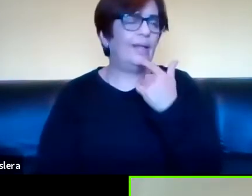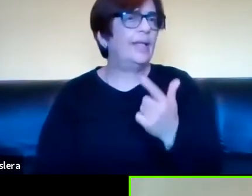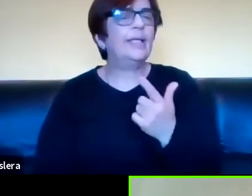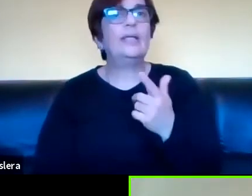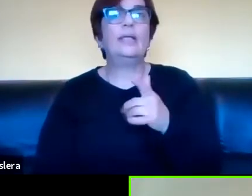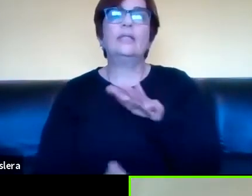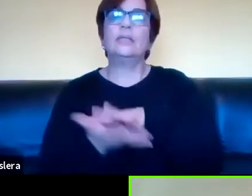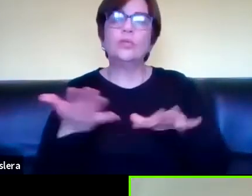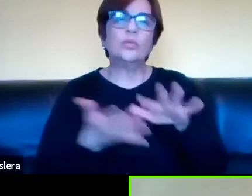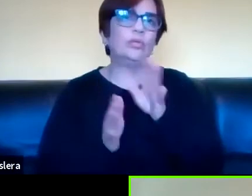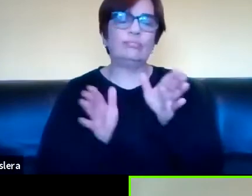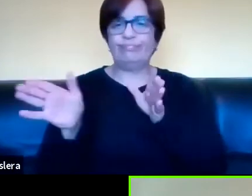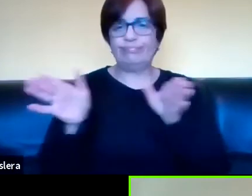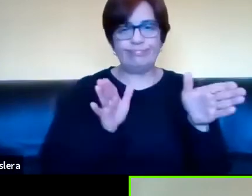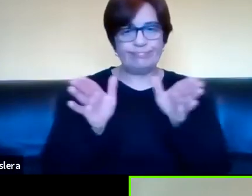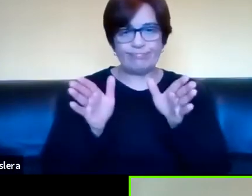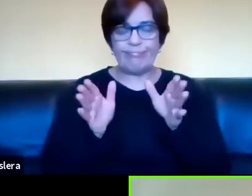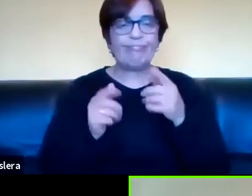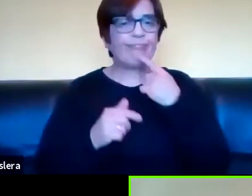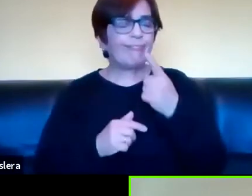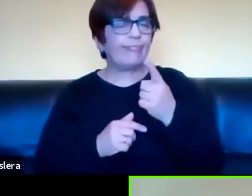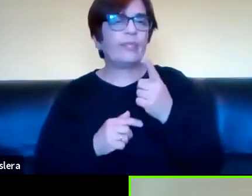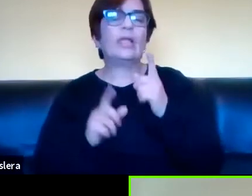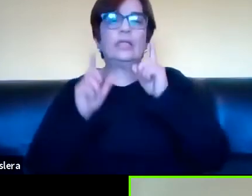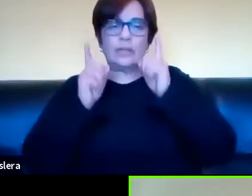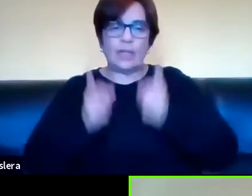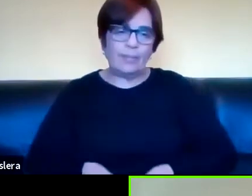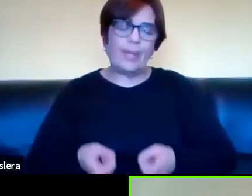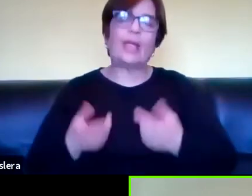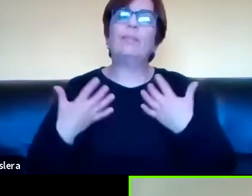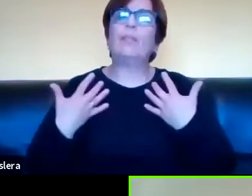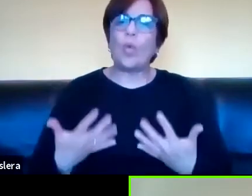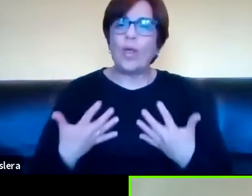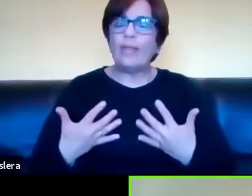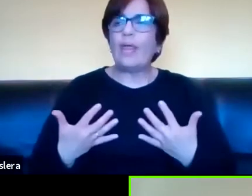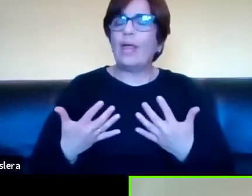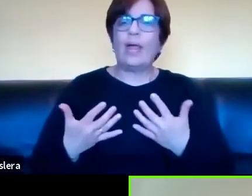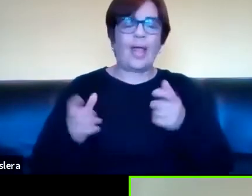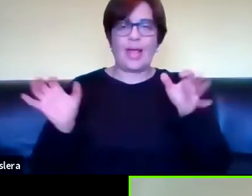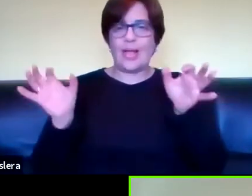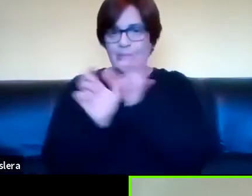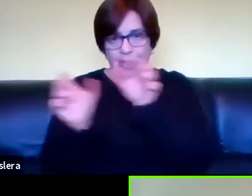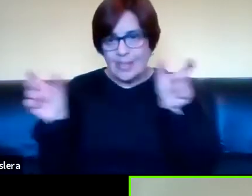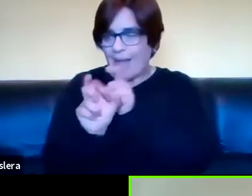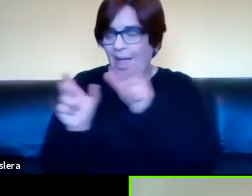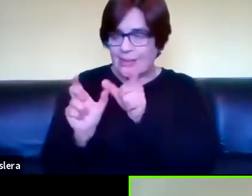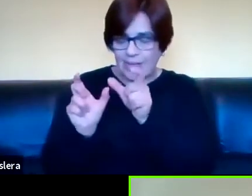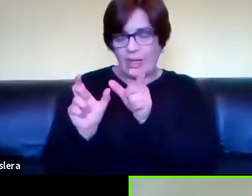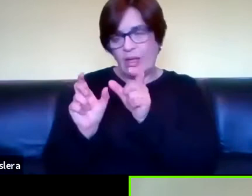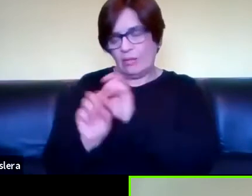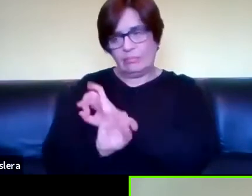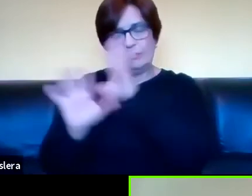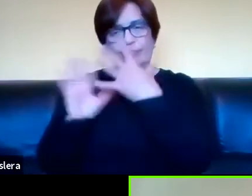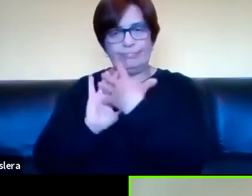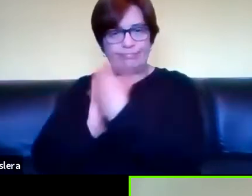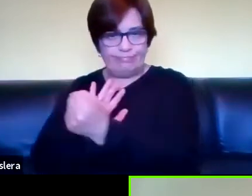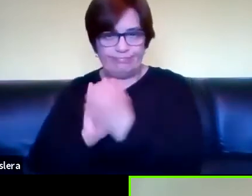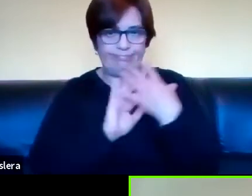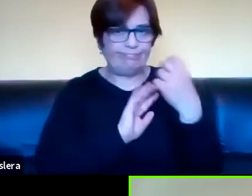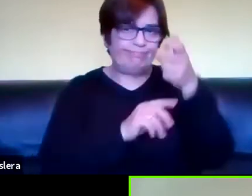producción en ambos casos tienen que ver también con la posibilidad de producir en el modo sintáctico y en el caso de los videos